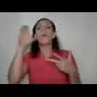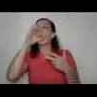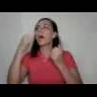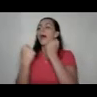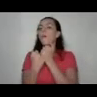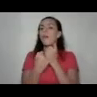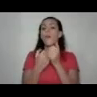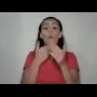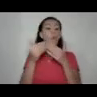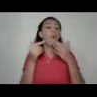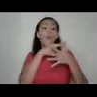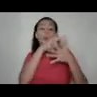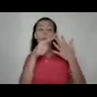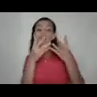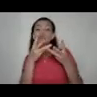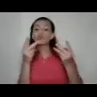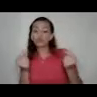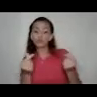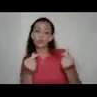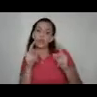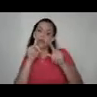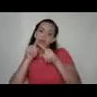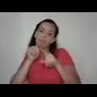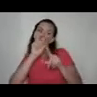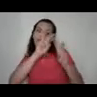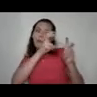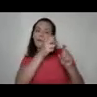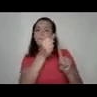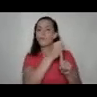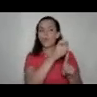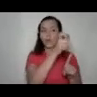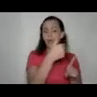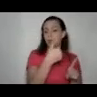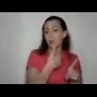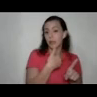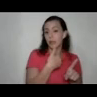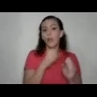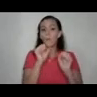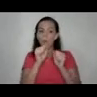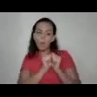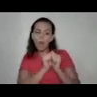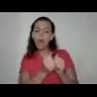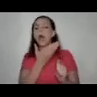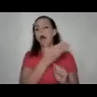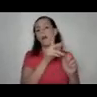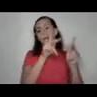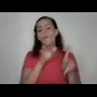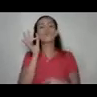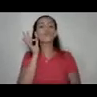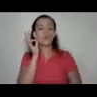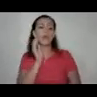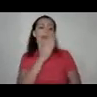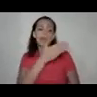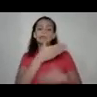cualesquiera que sean las soluciones según el tipo de violencia y el contexto en el que se está generando que podamos acompañar a esa mujer en ese